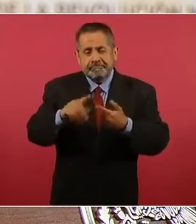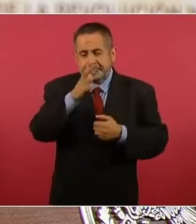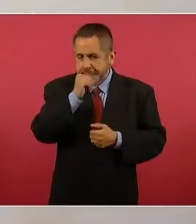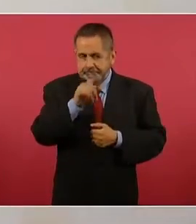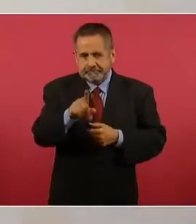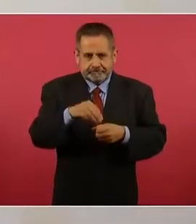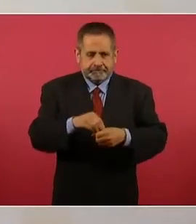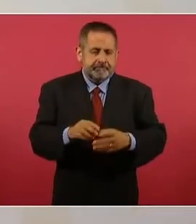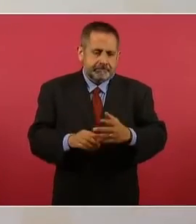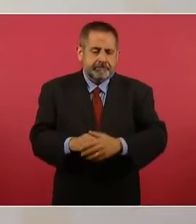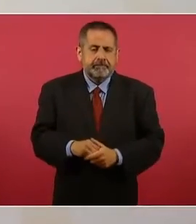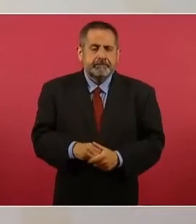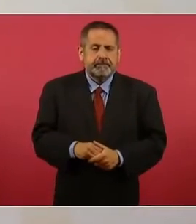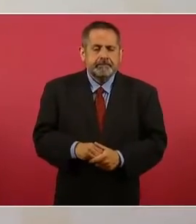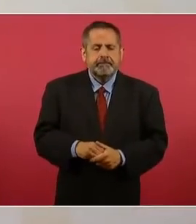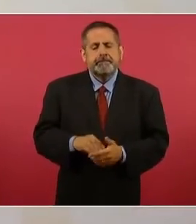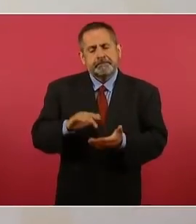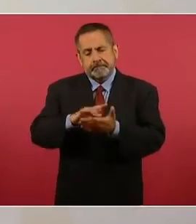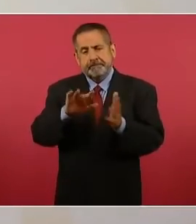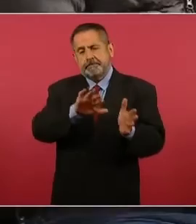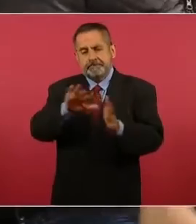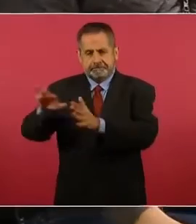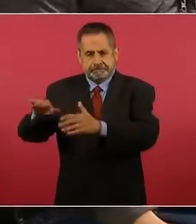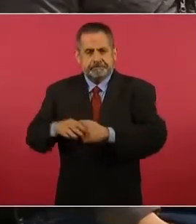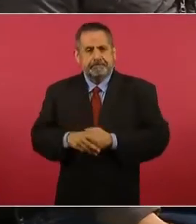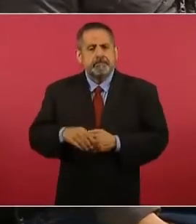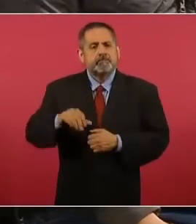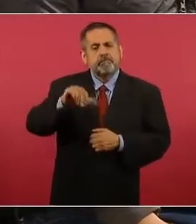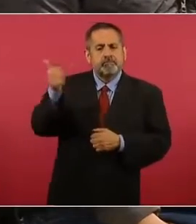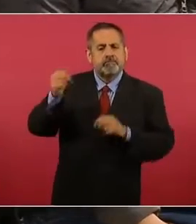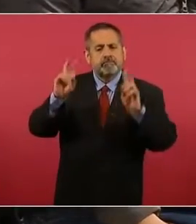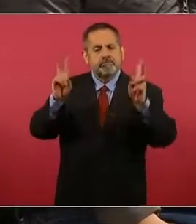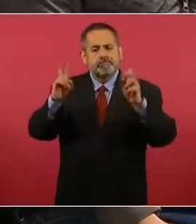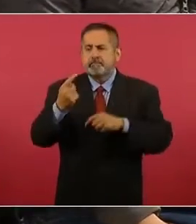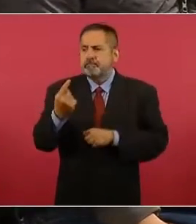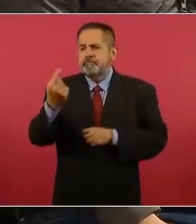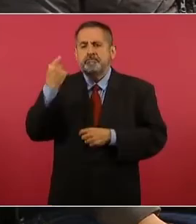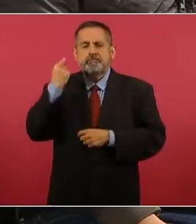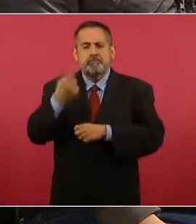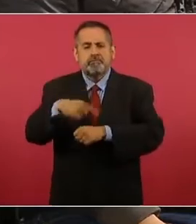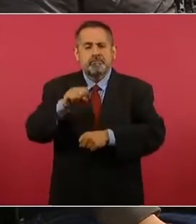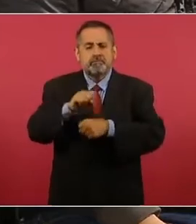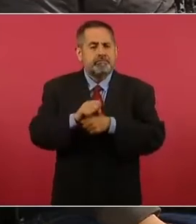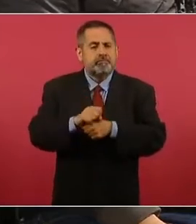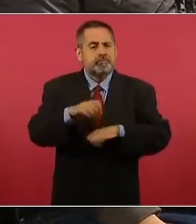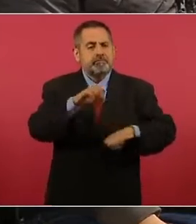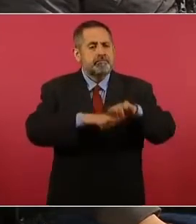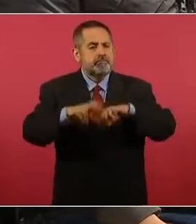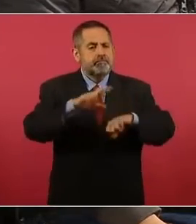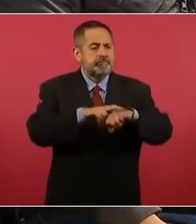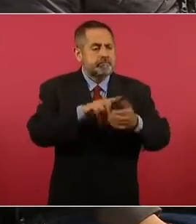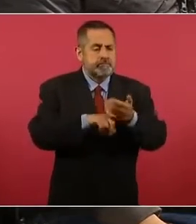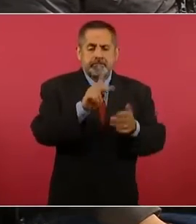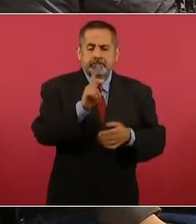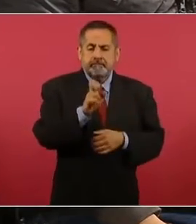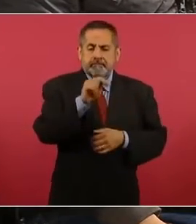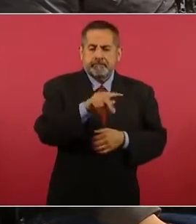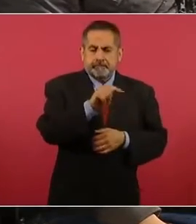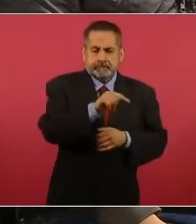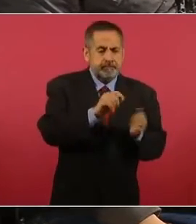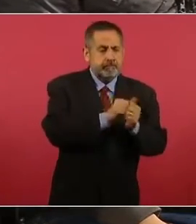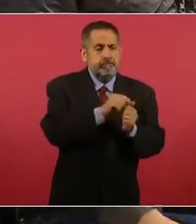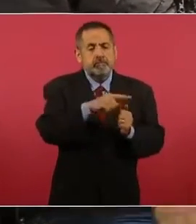Muy bien, señor presidente. En otro tema, en la semana pasada hubo una reunión del embajador Ken Salazar con el Consejo